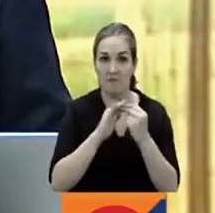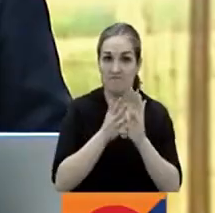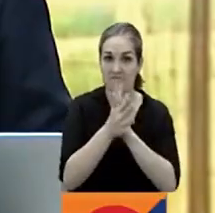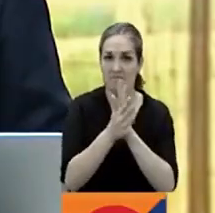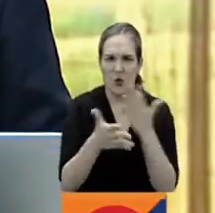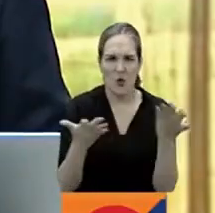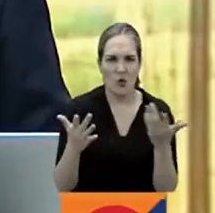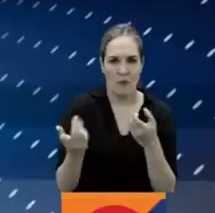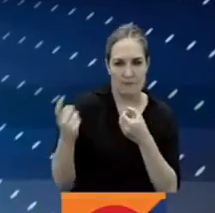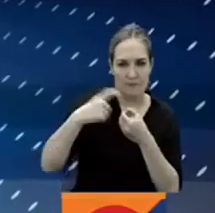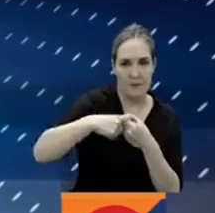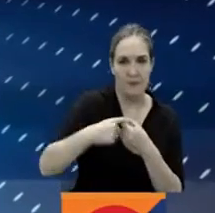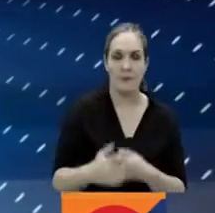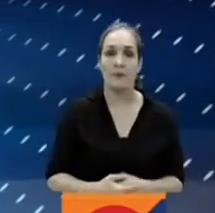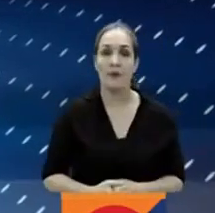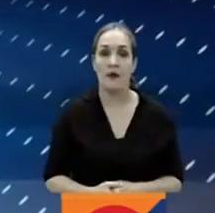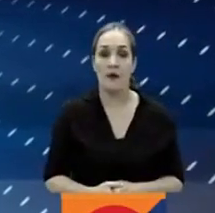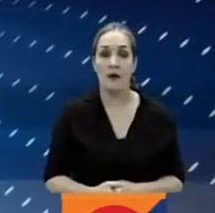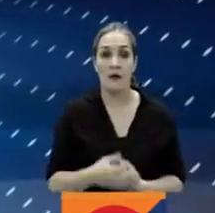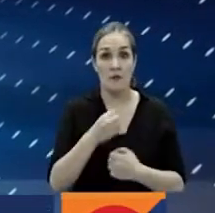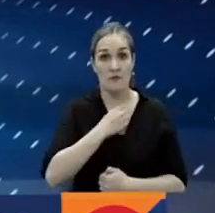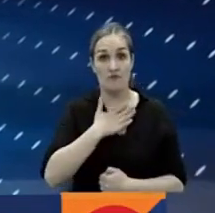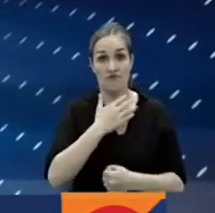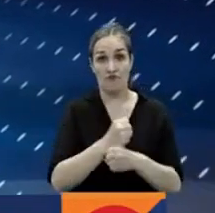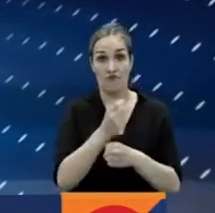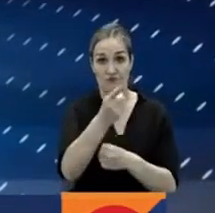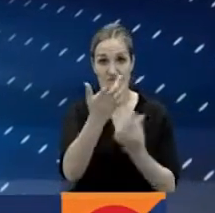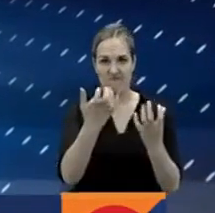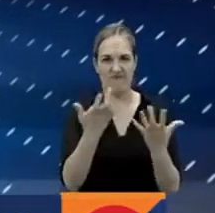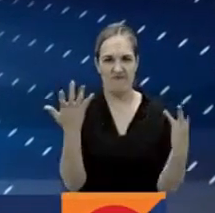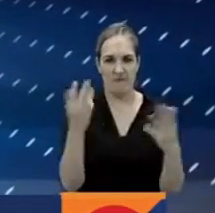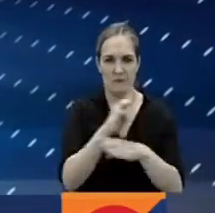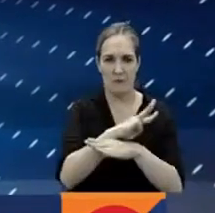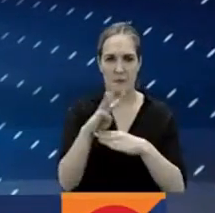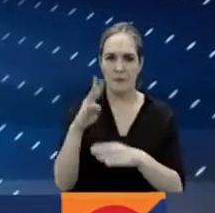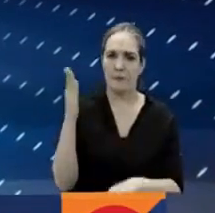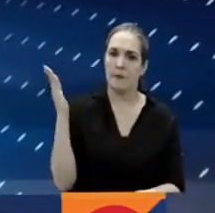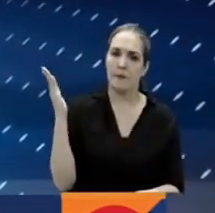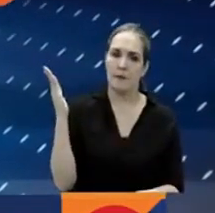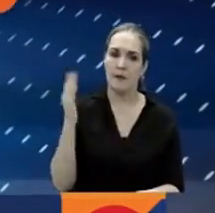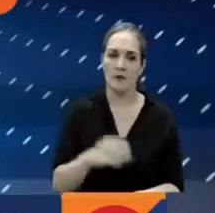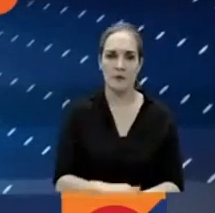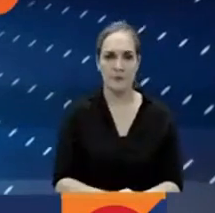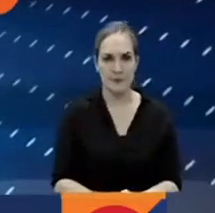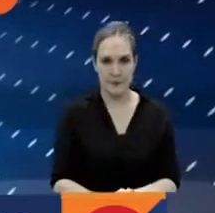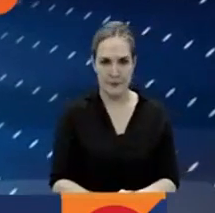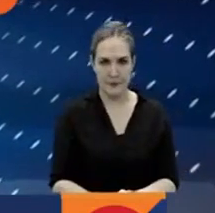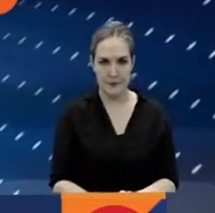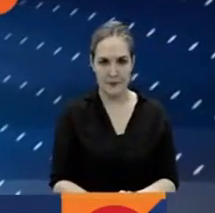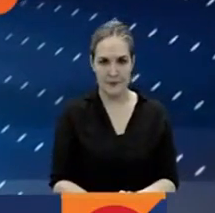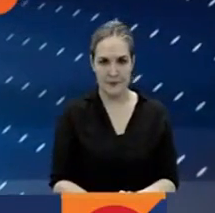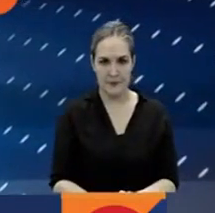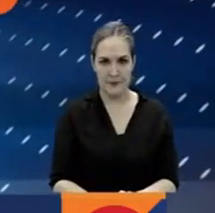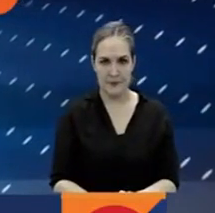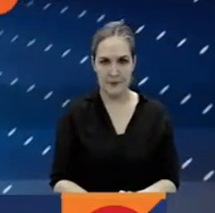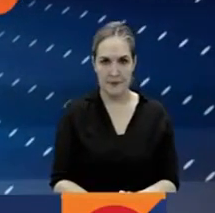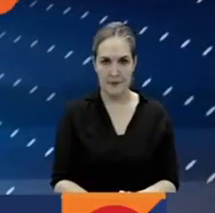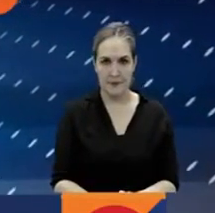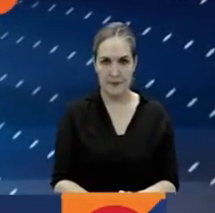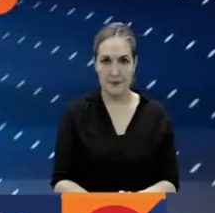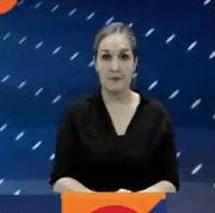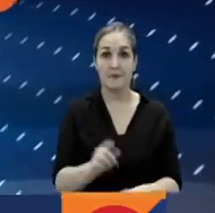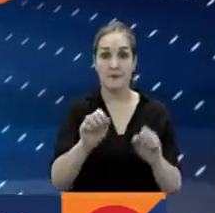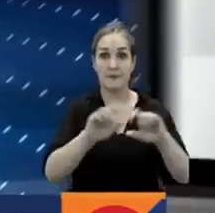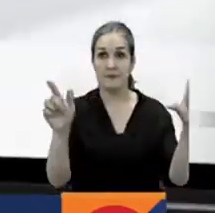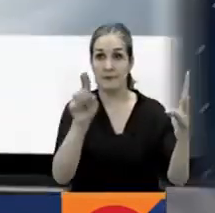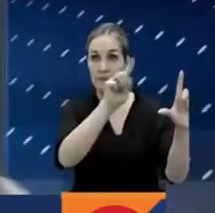aplicar en oportunidades de trabajo vaya a la página www.magneto365.com de clic